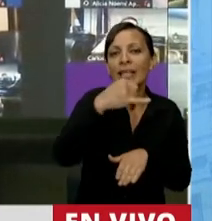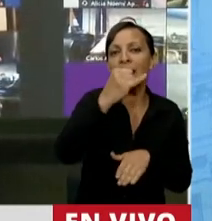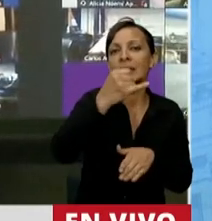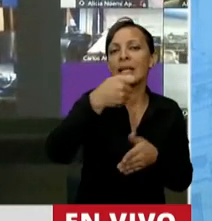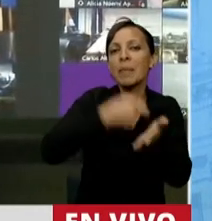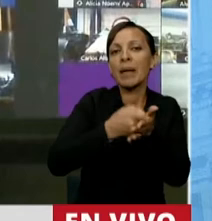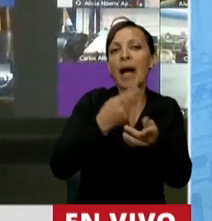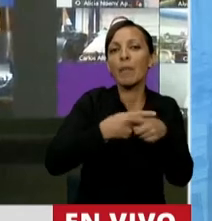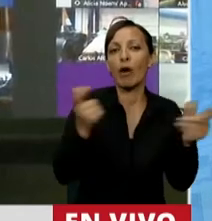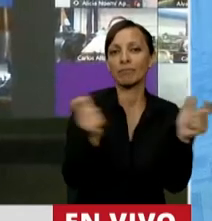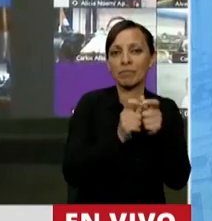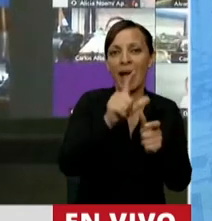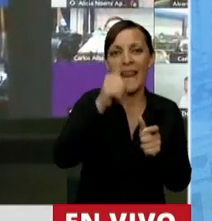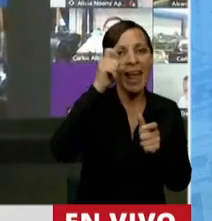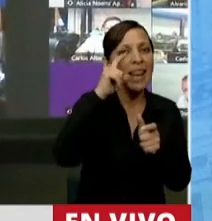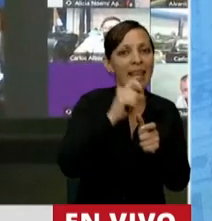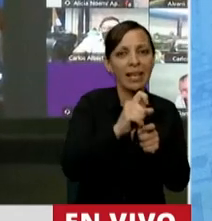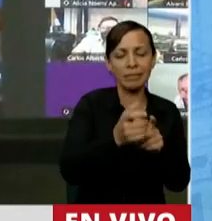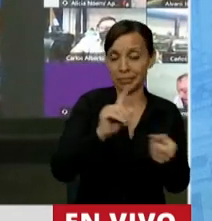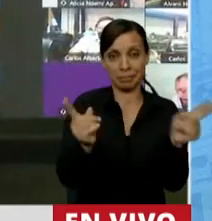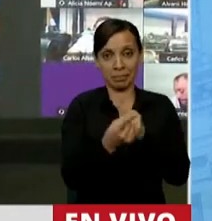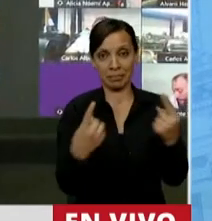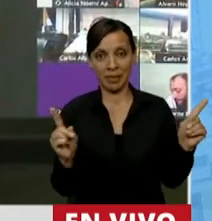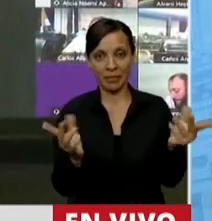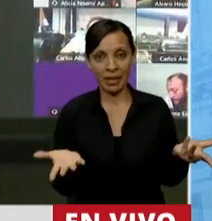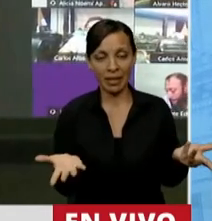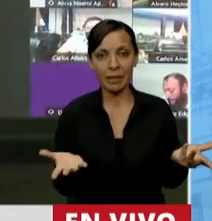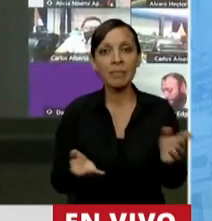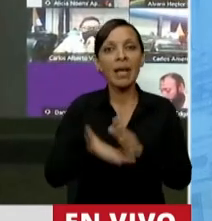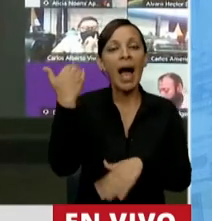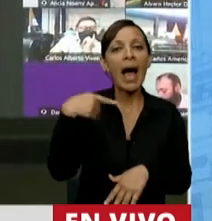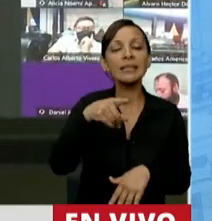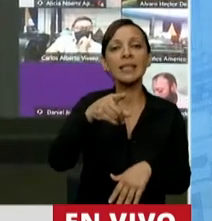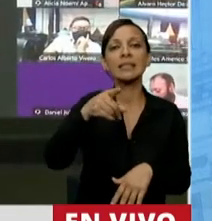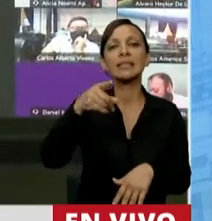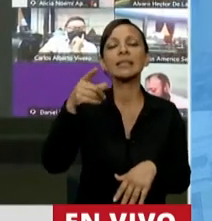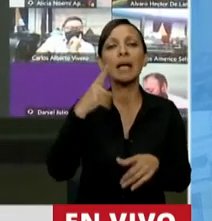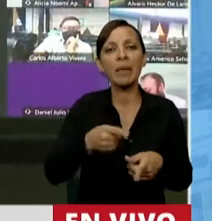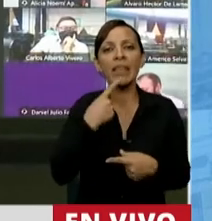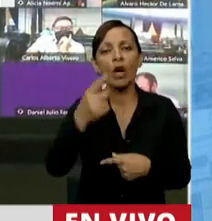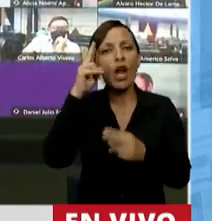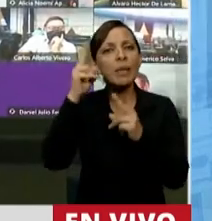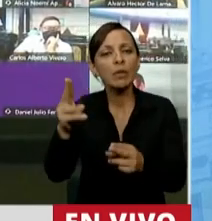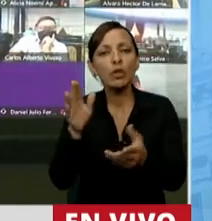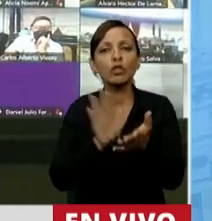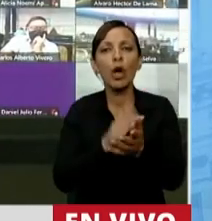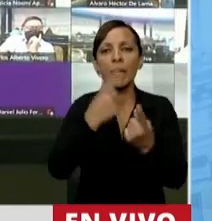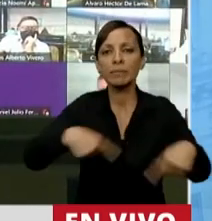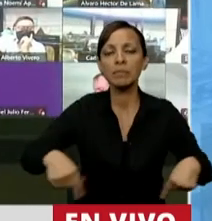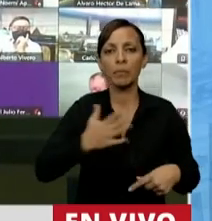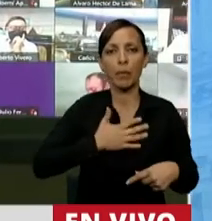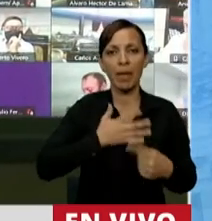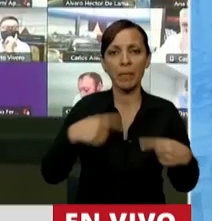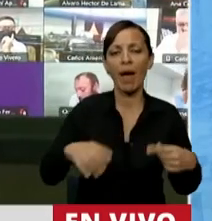paga por las LELIC. Dijo en reiteradas oportunidades que era respetuoso a las instituciones de la propiedad privada, del